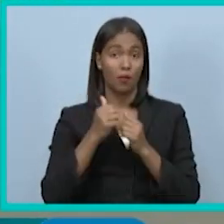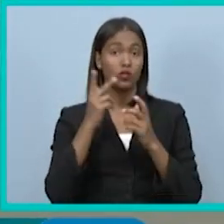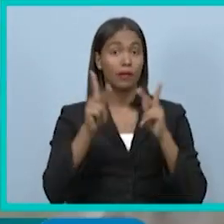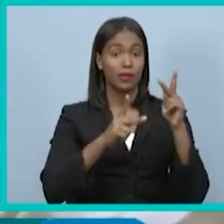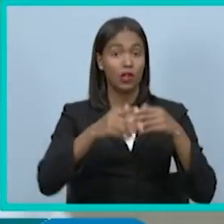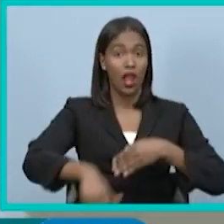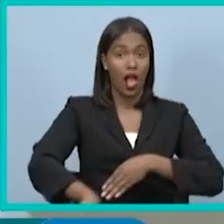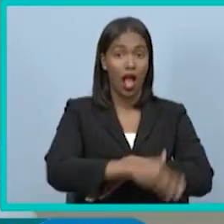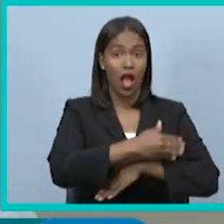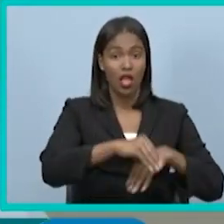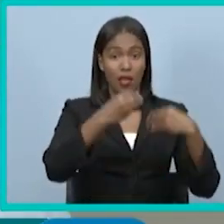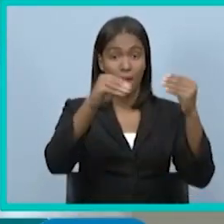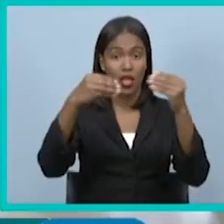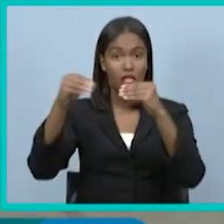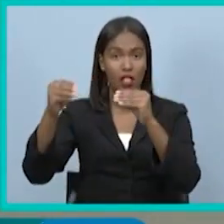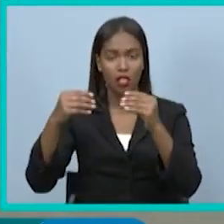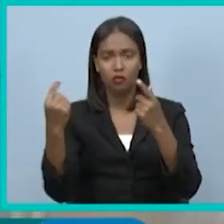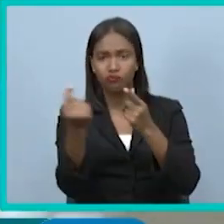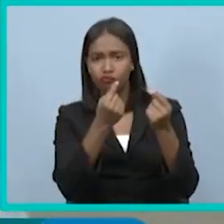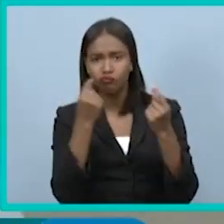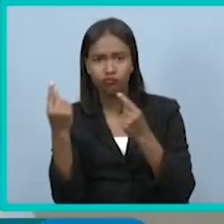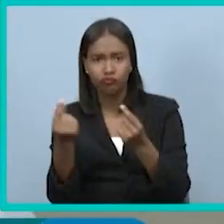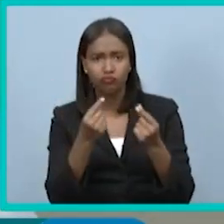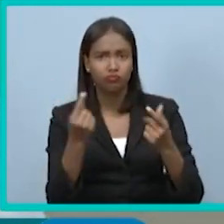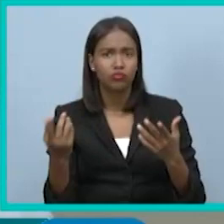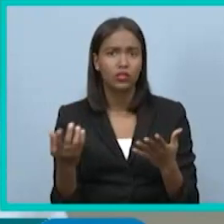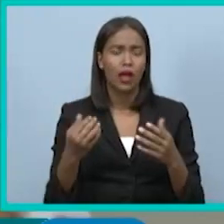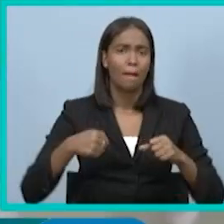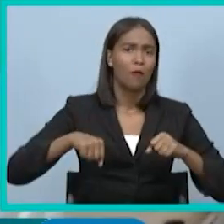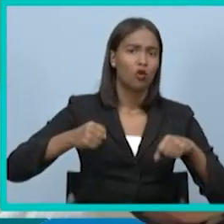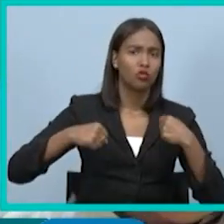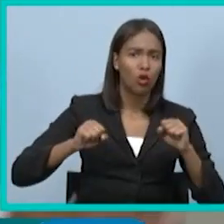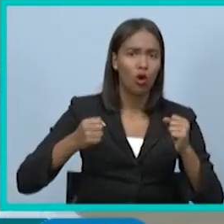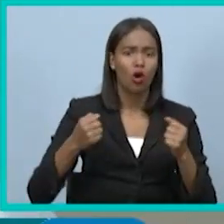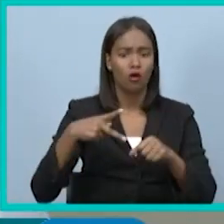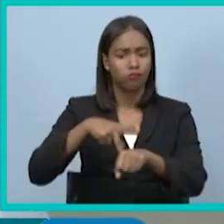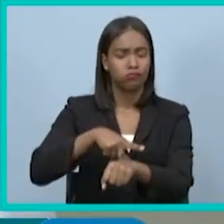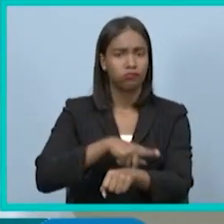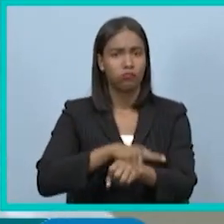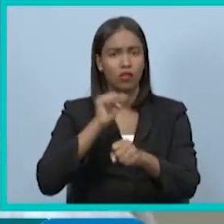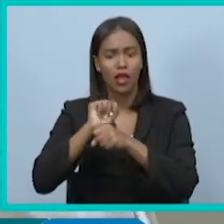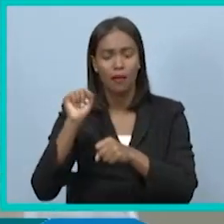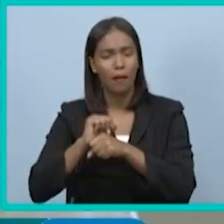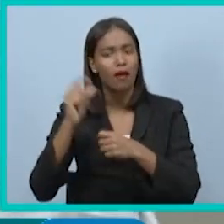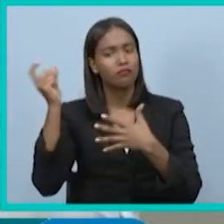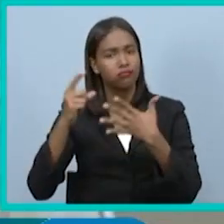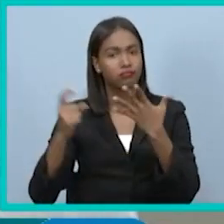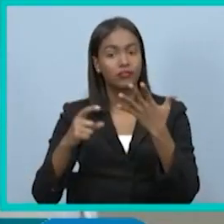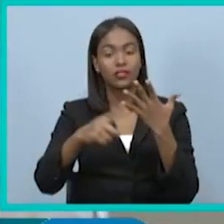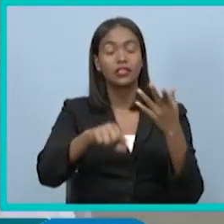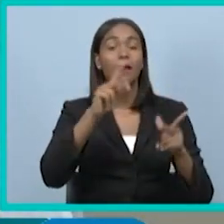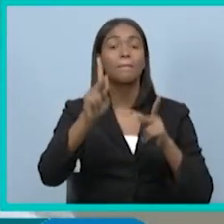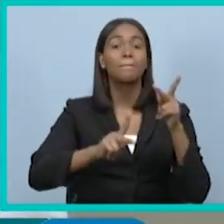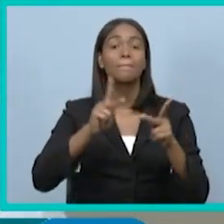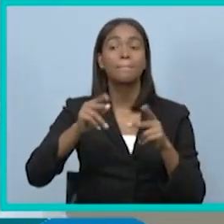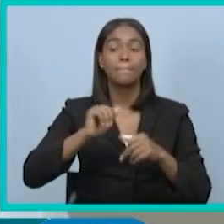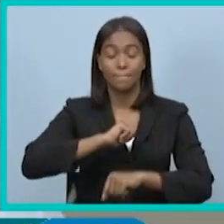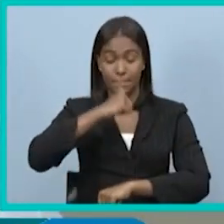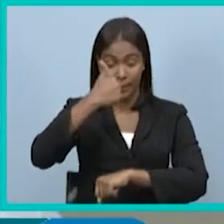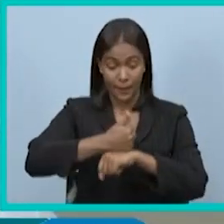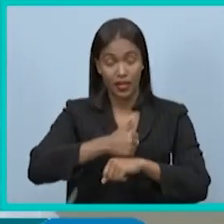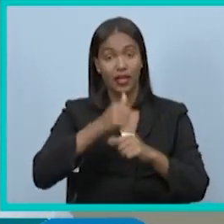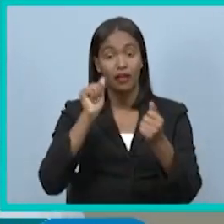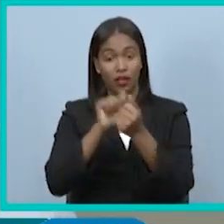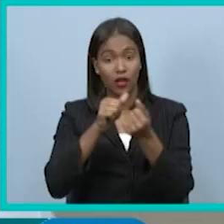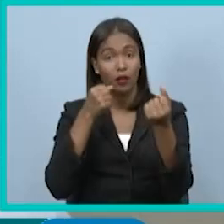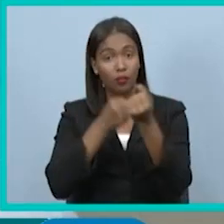todavía, que son vendedores ambulantes, tacitas, motoconchitas, otros, esas personas se formalicen también